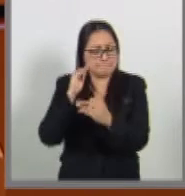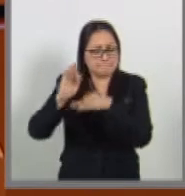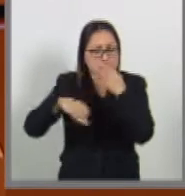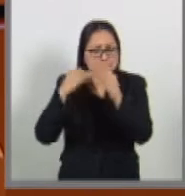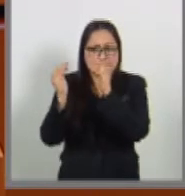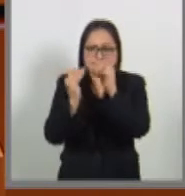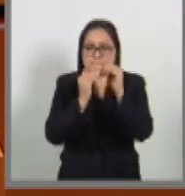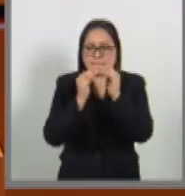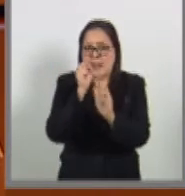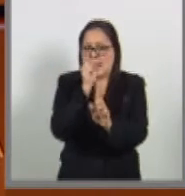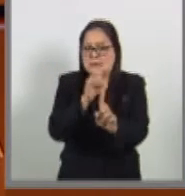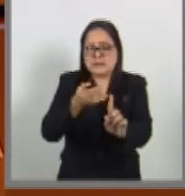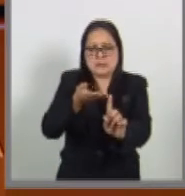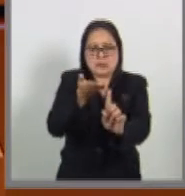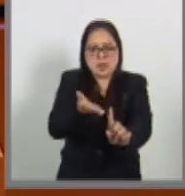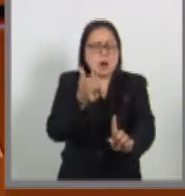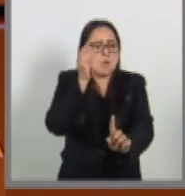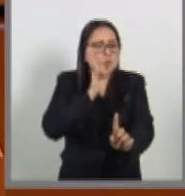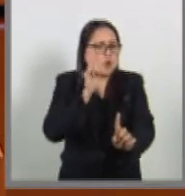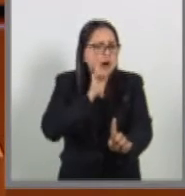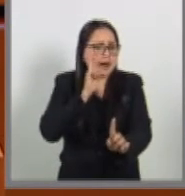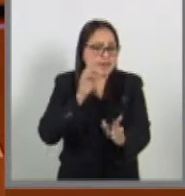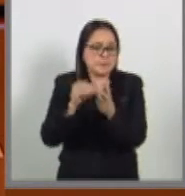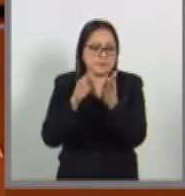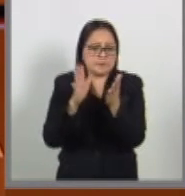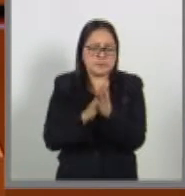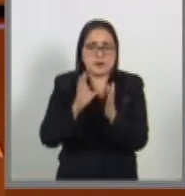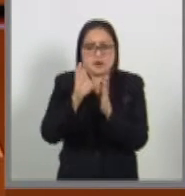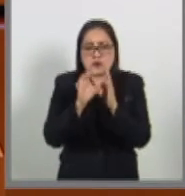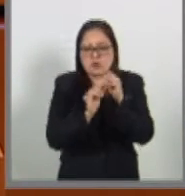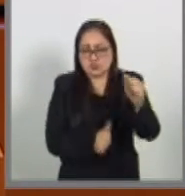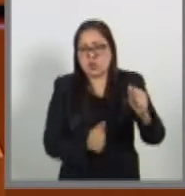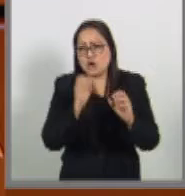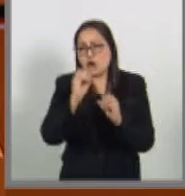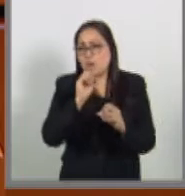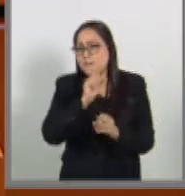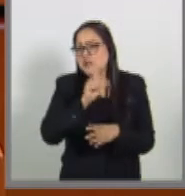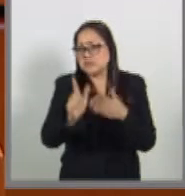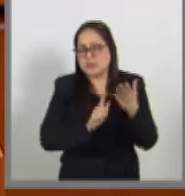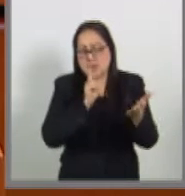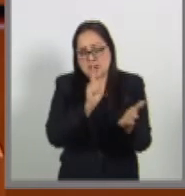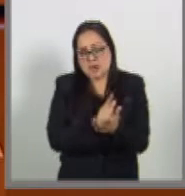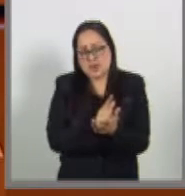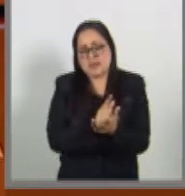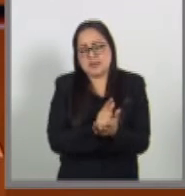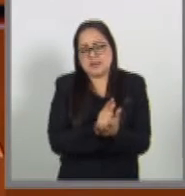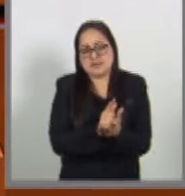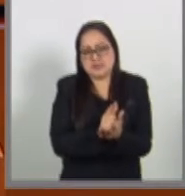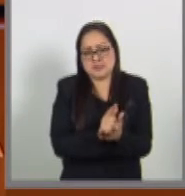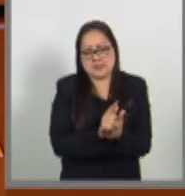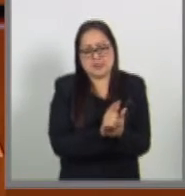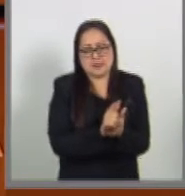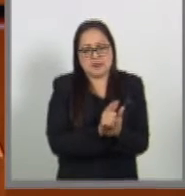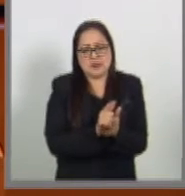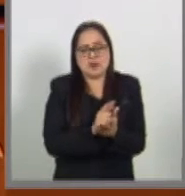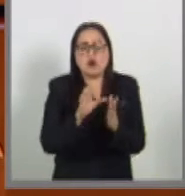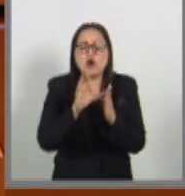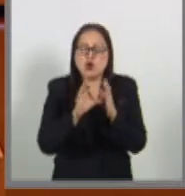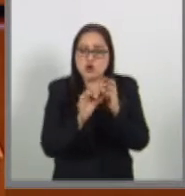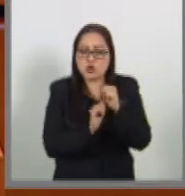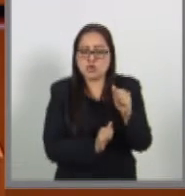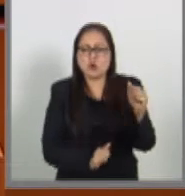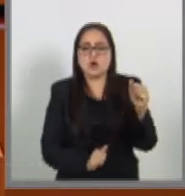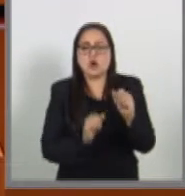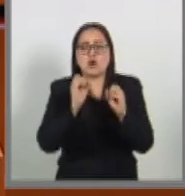mujer, como lo señala la Constitución o la ley, la Constitución o